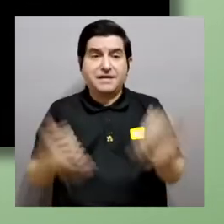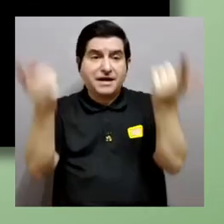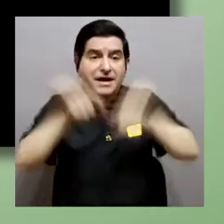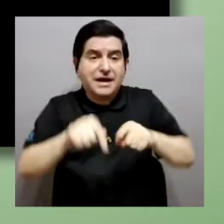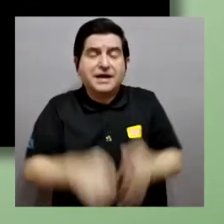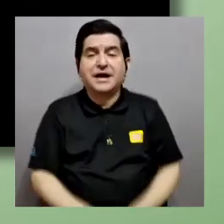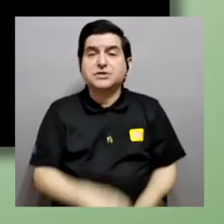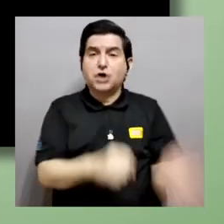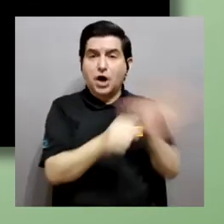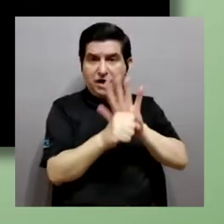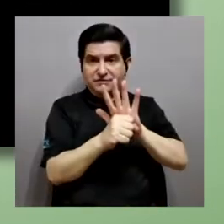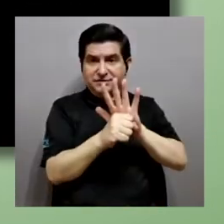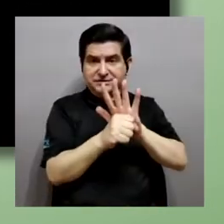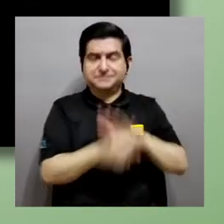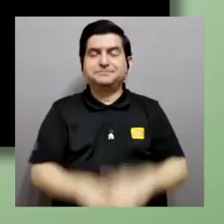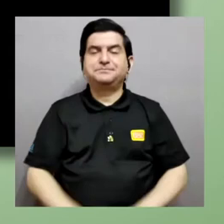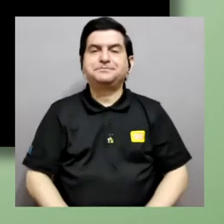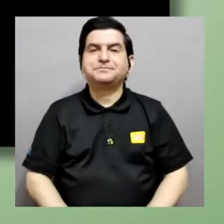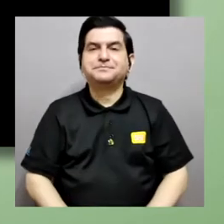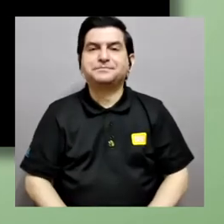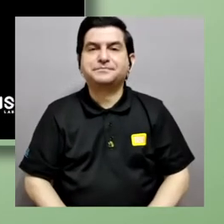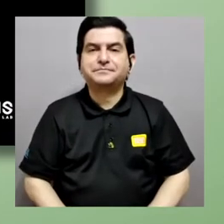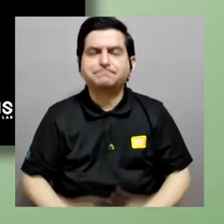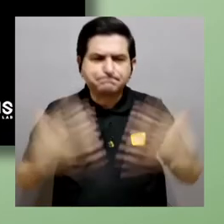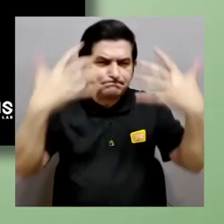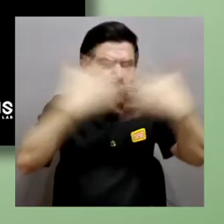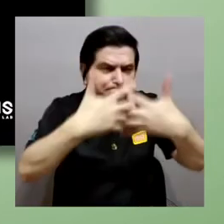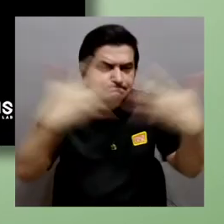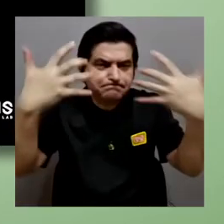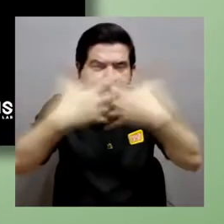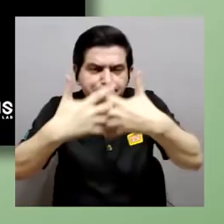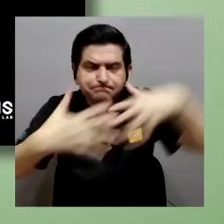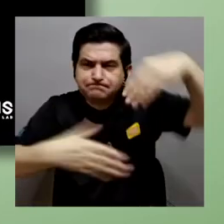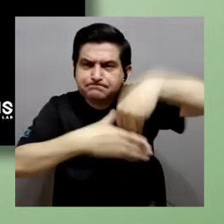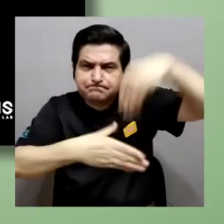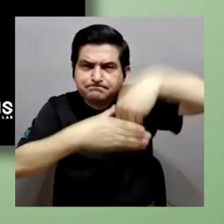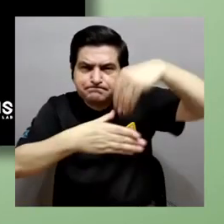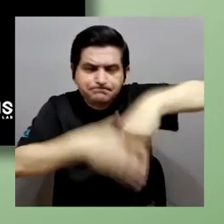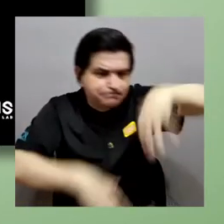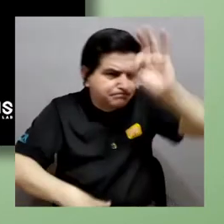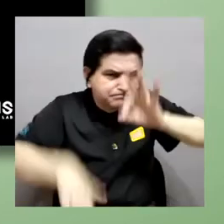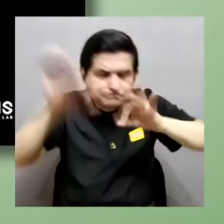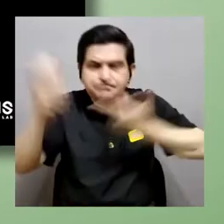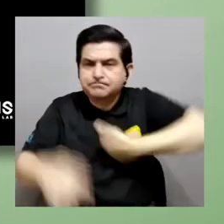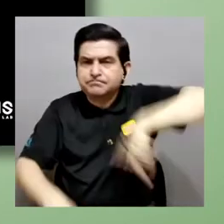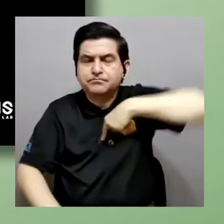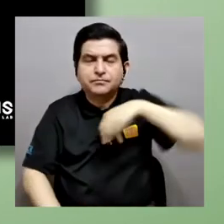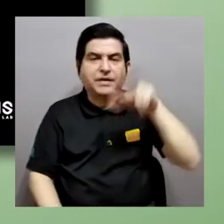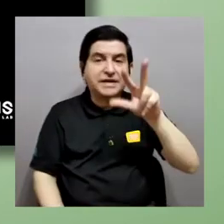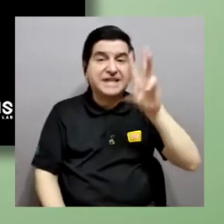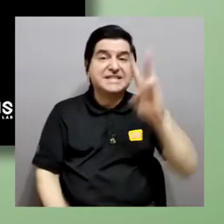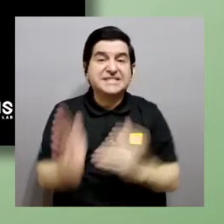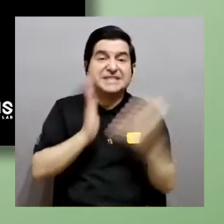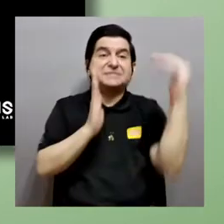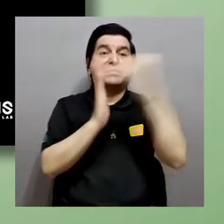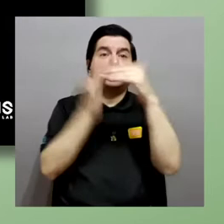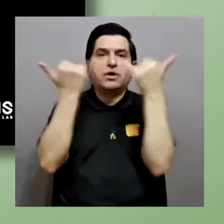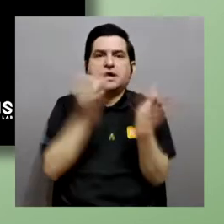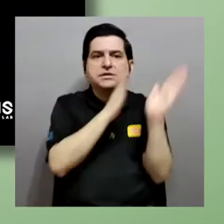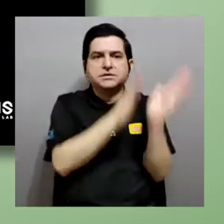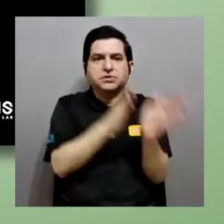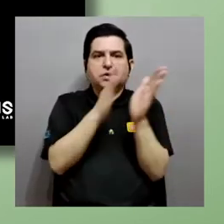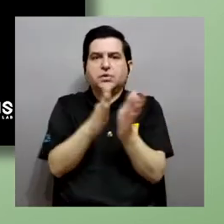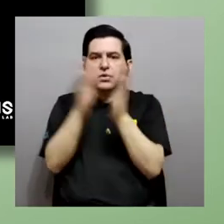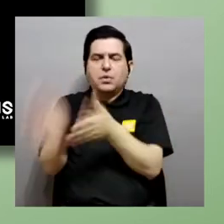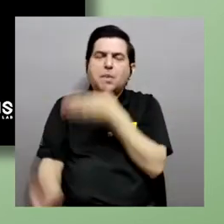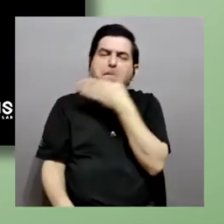Entonces, mezclando estos compuestos que vamos a encontrar nosotros, ¿verdad? Estos 36 millones hay que ordenarlos, de cuáles son los mejores a